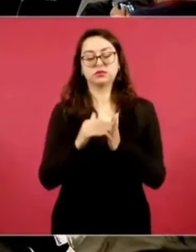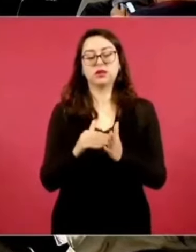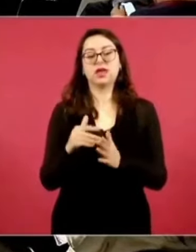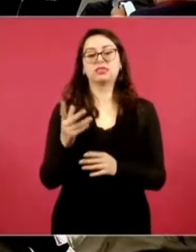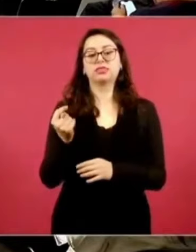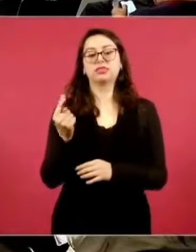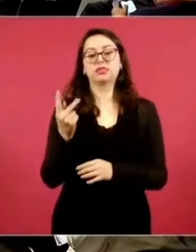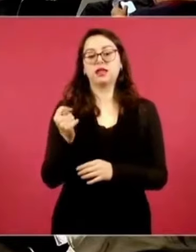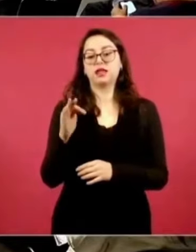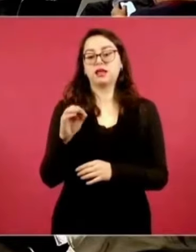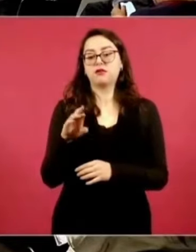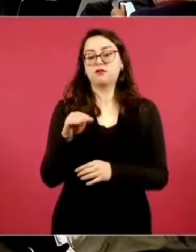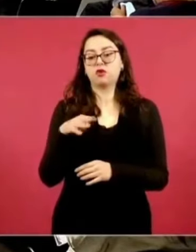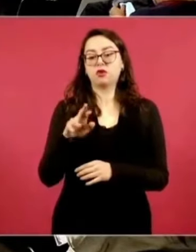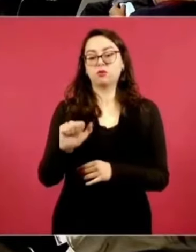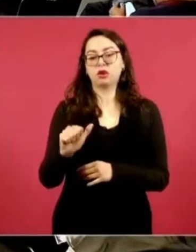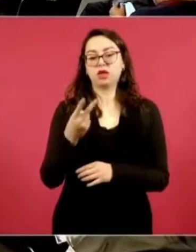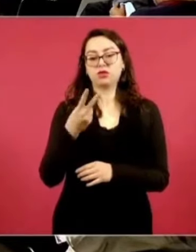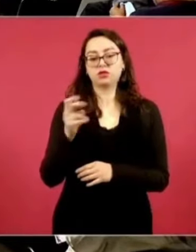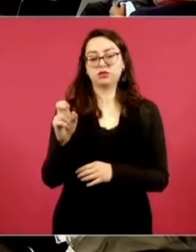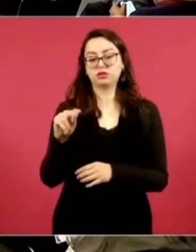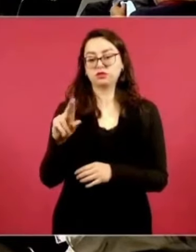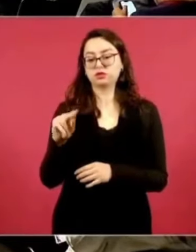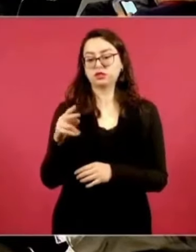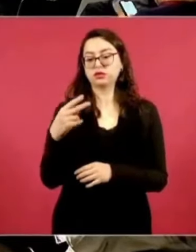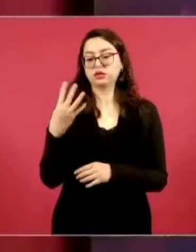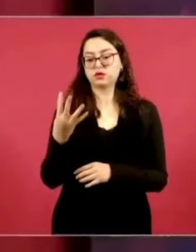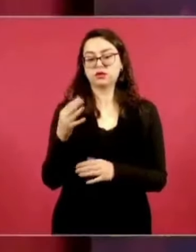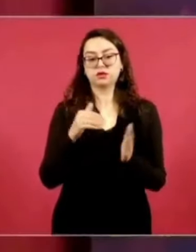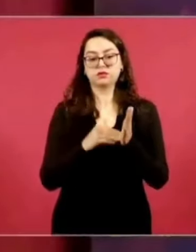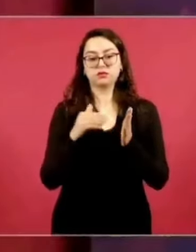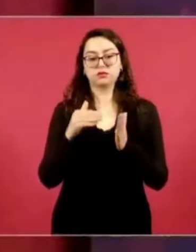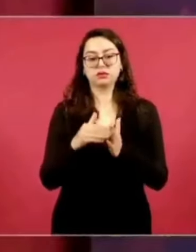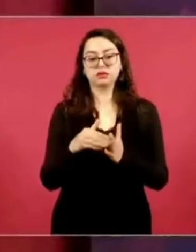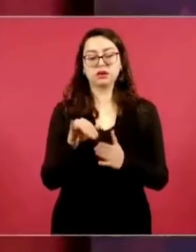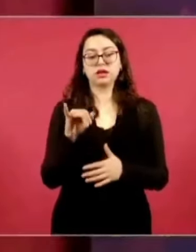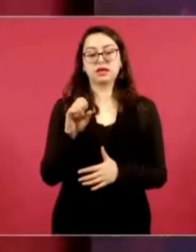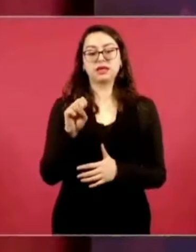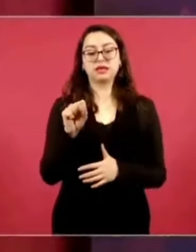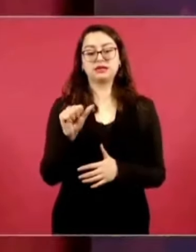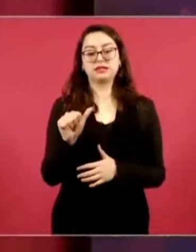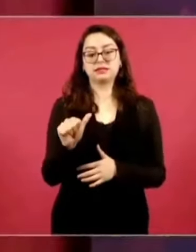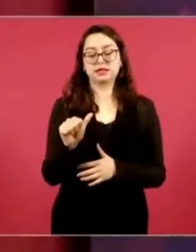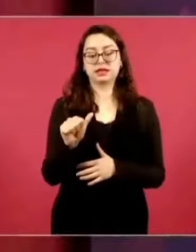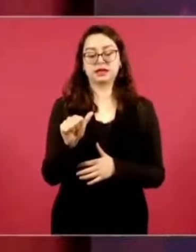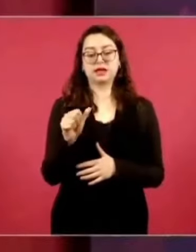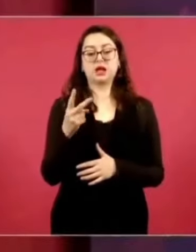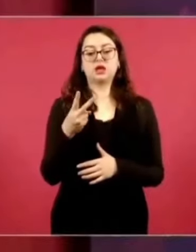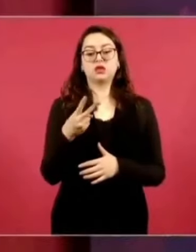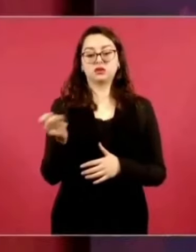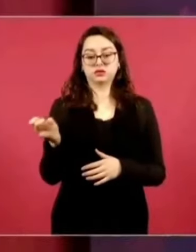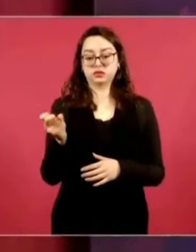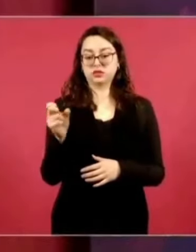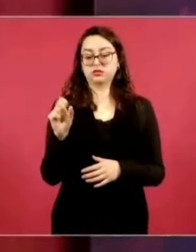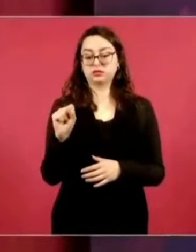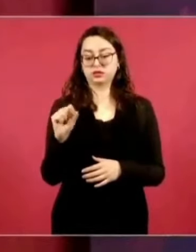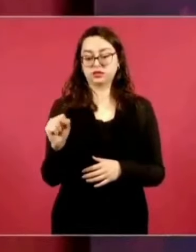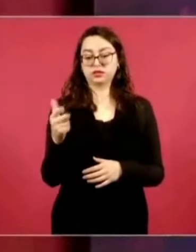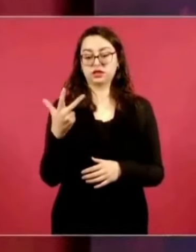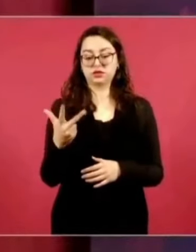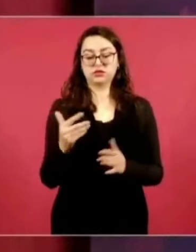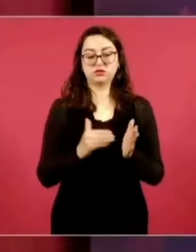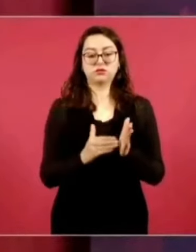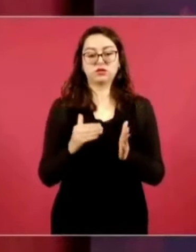Telefórmula, doscientos ochenta y cuatro millones. ISA Corporativo, doscientos sesenta y ocho